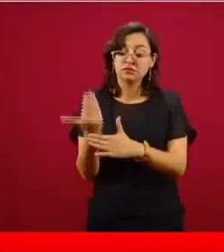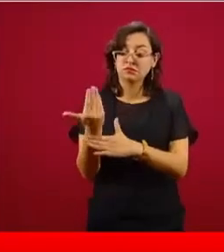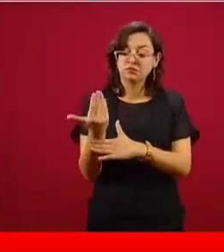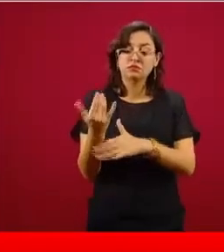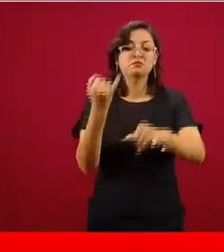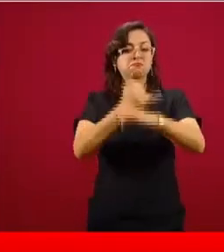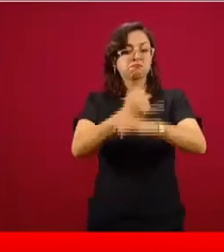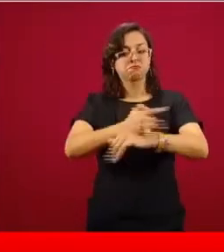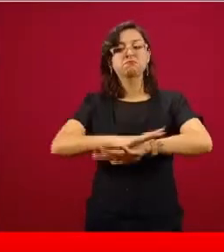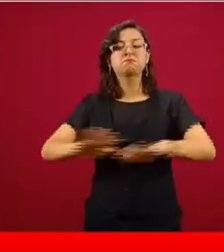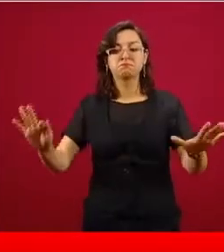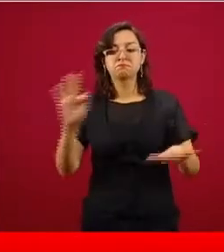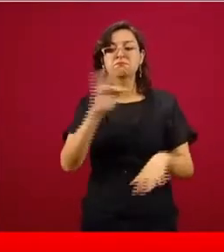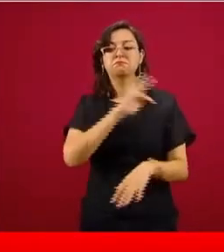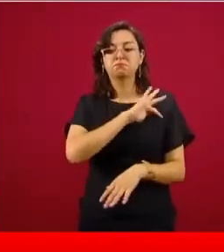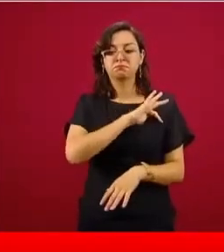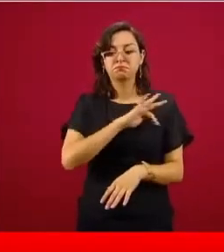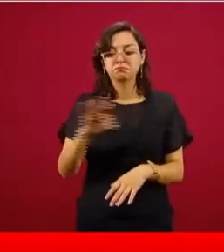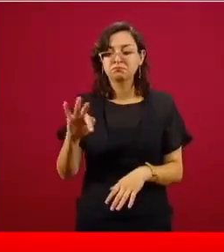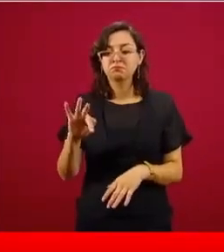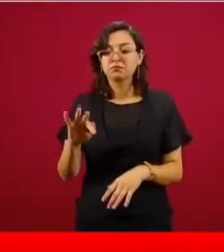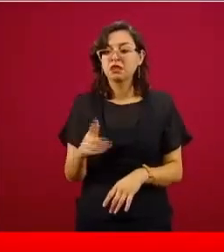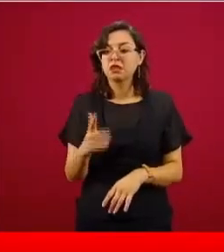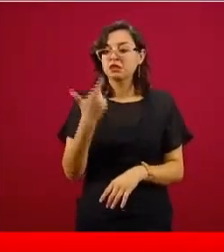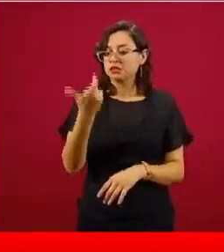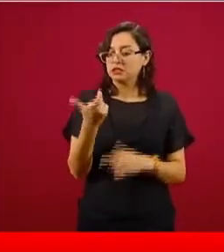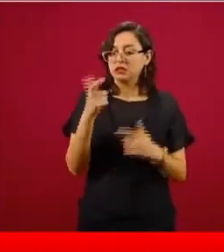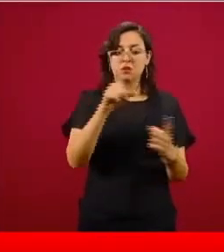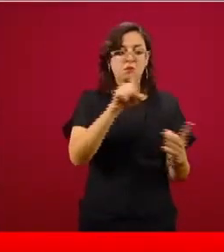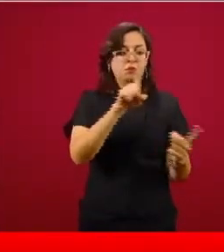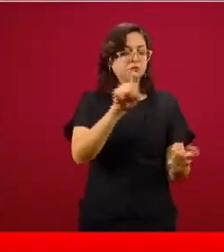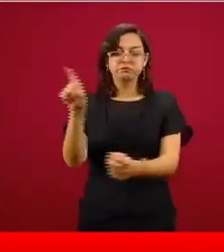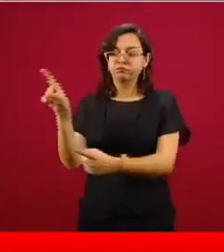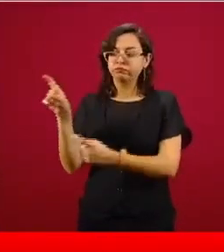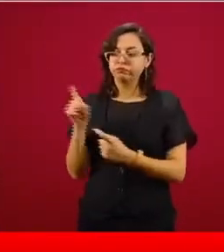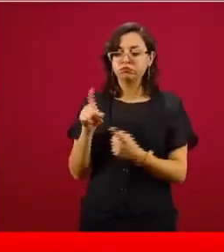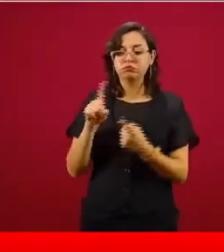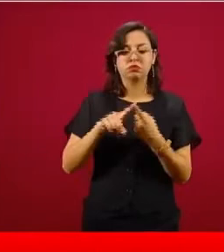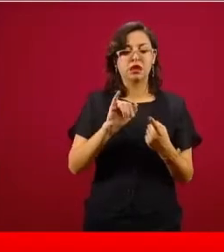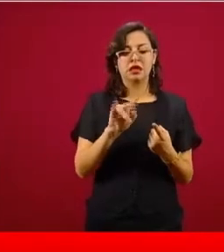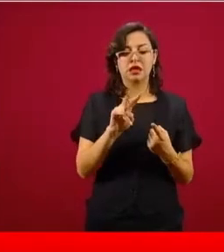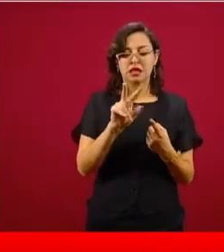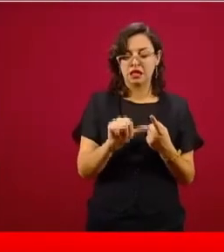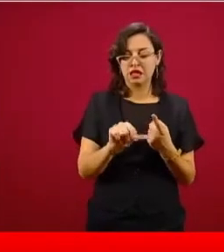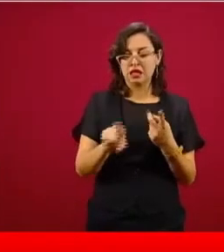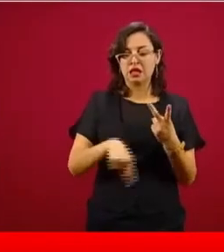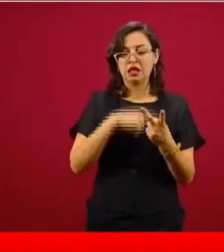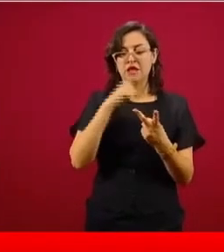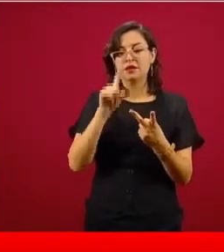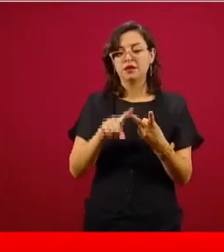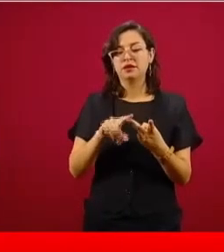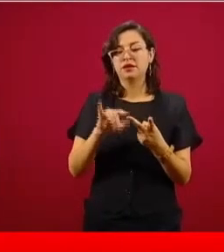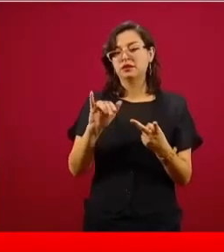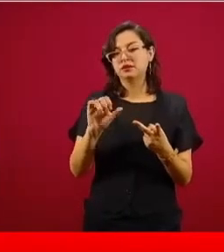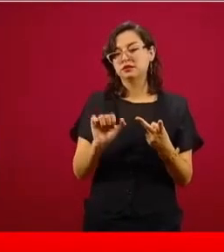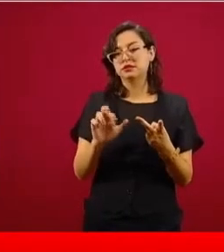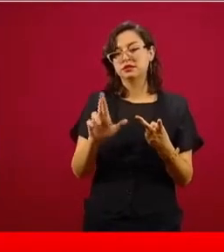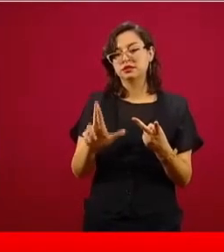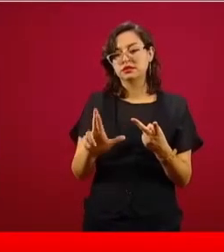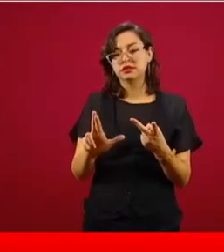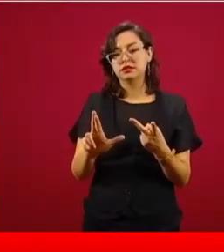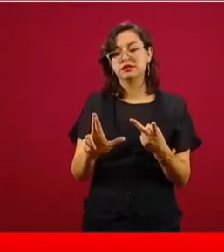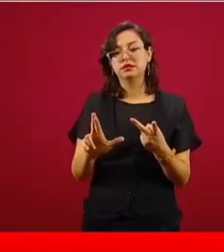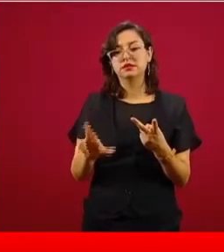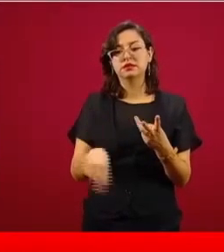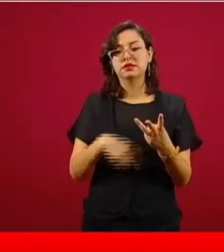cuánto recaudamos de IVA, cuánto recaudamos de impuestos sobre la renta,